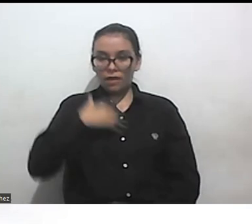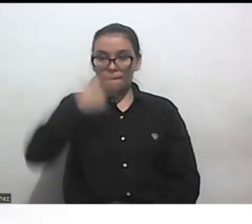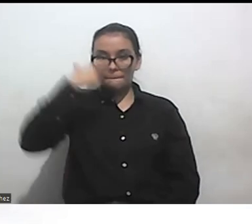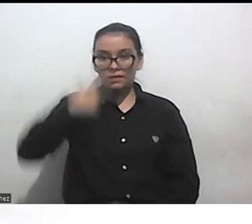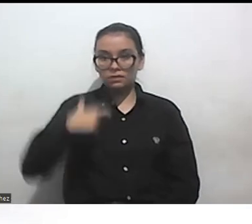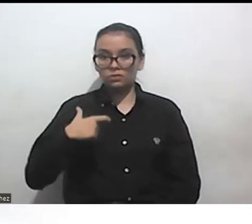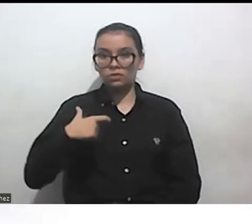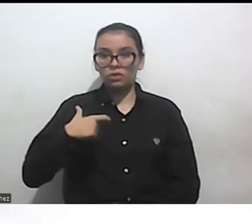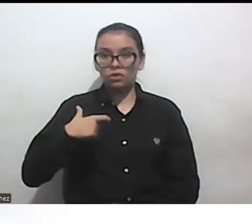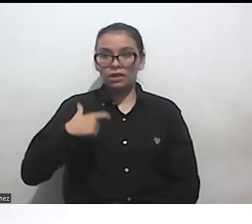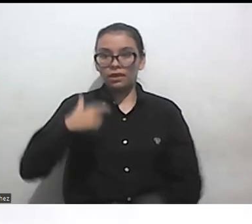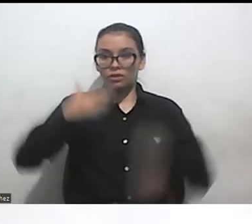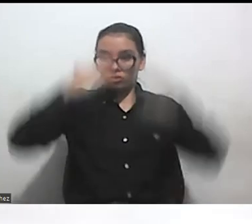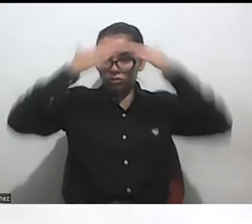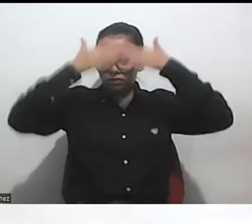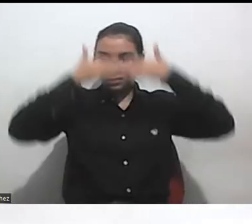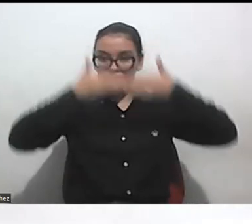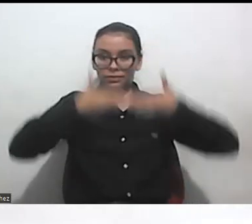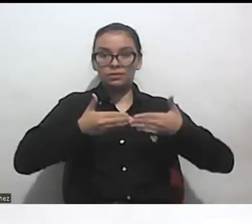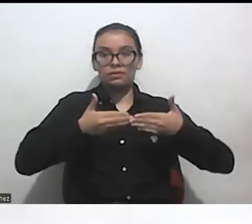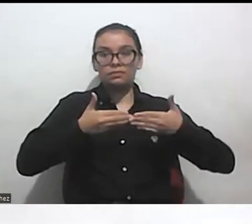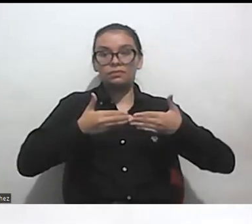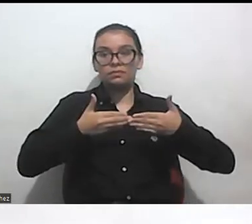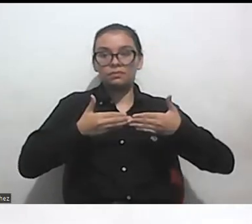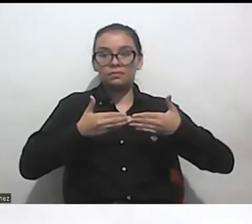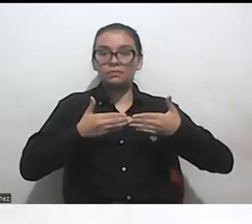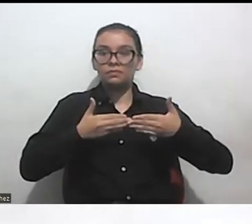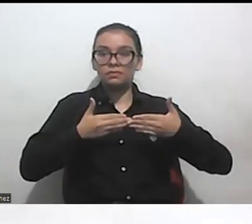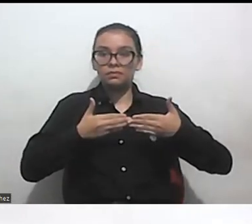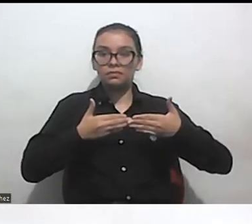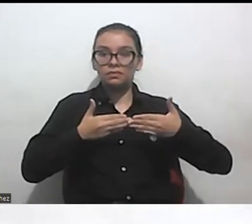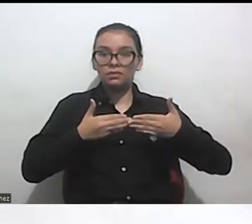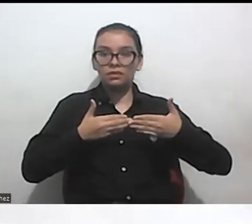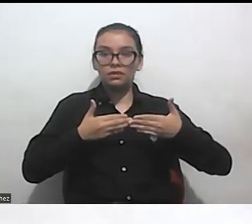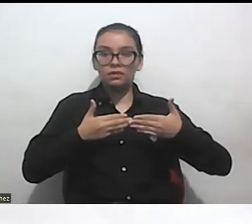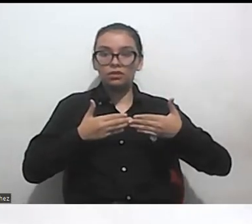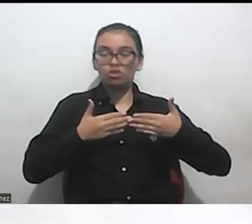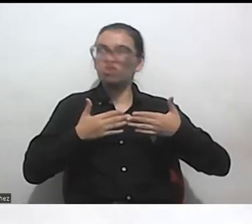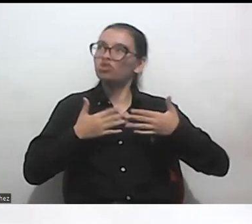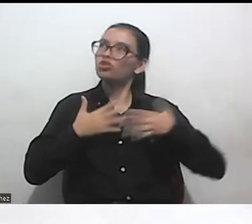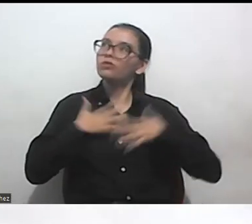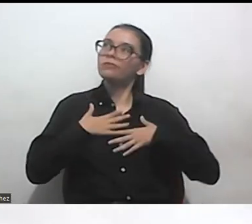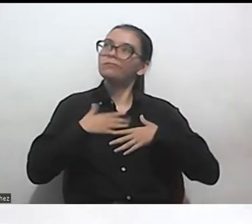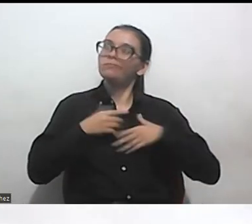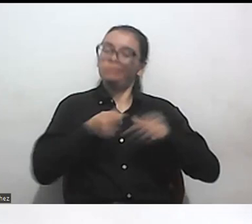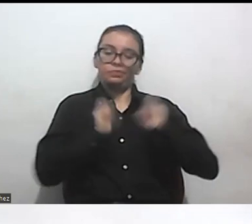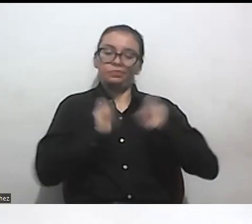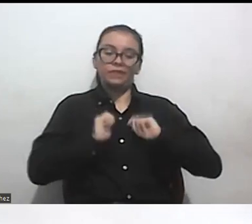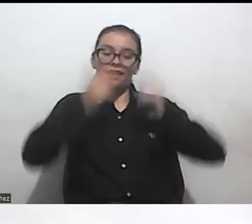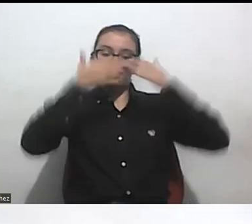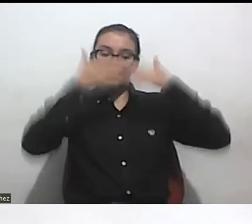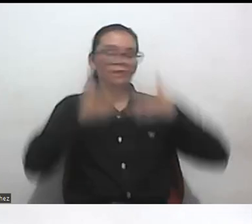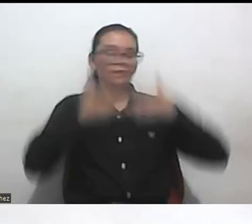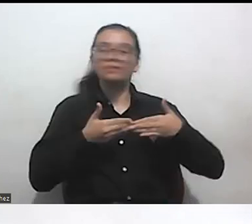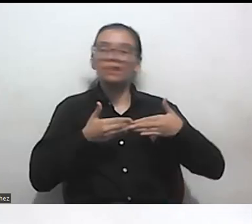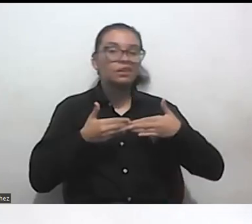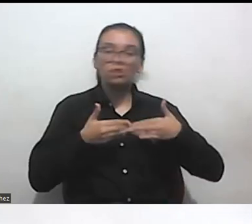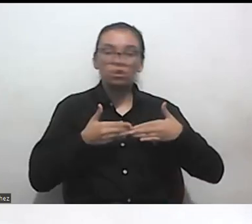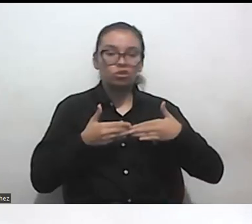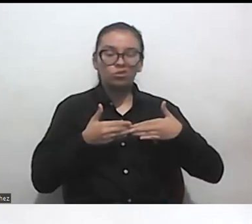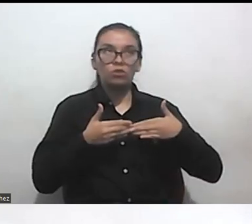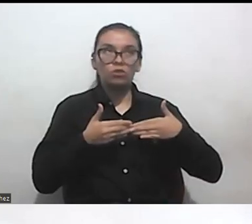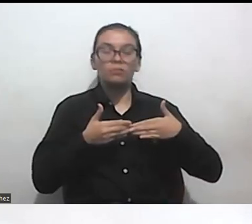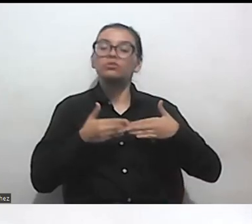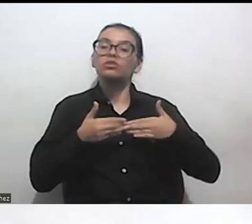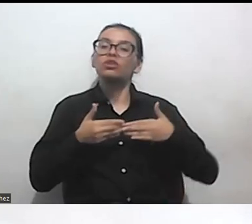discapacidad la cual no le llamo discapacidad sino unas capacidades